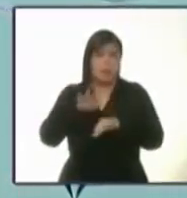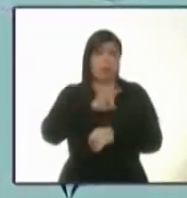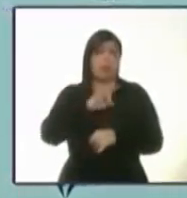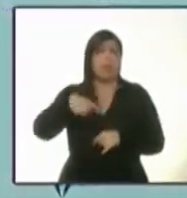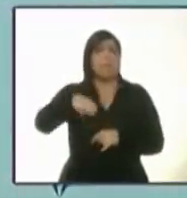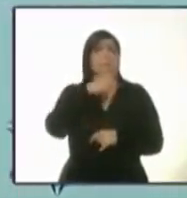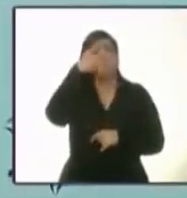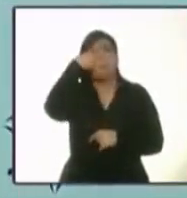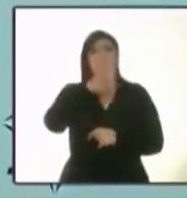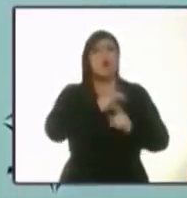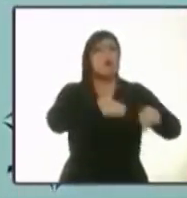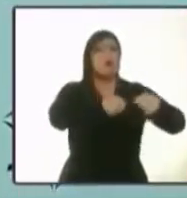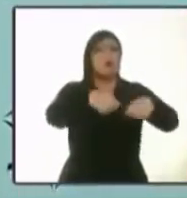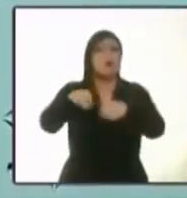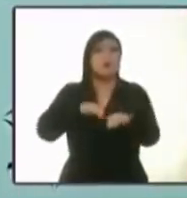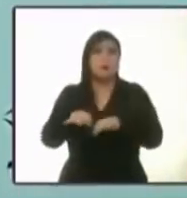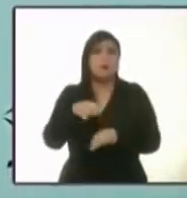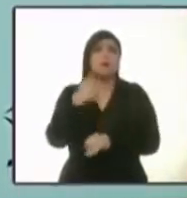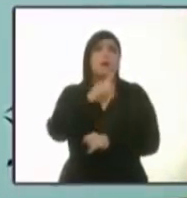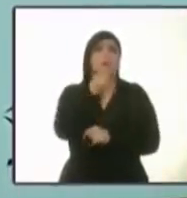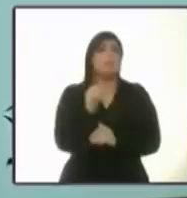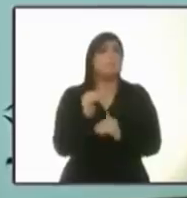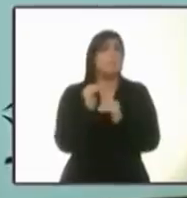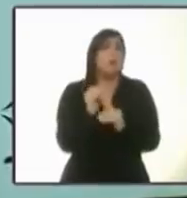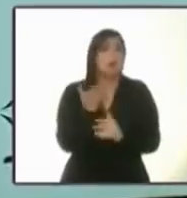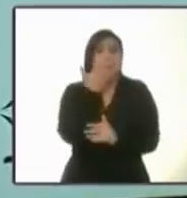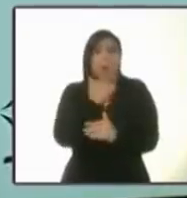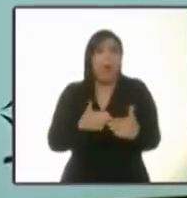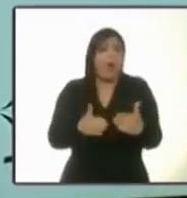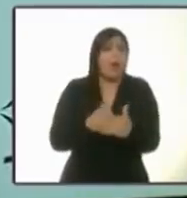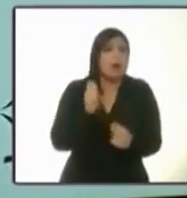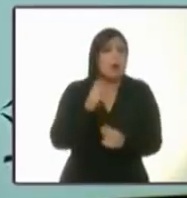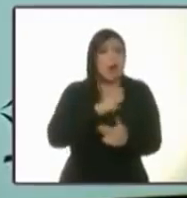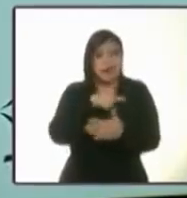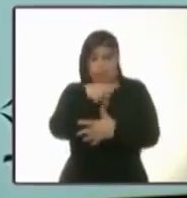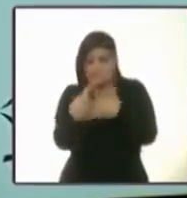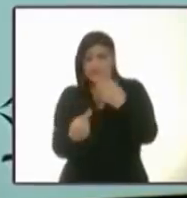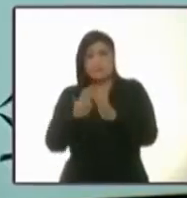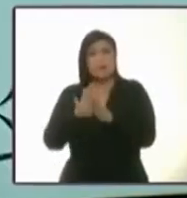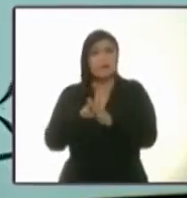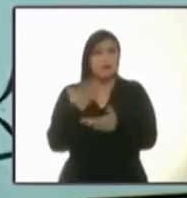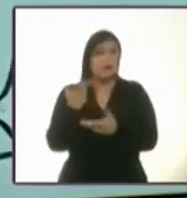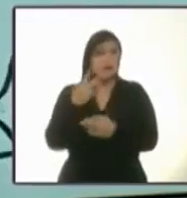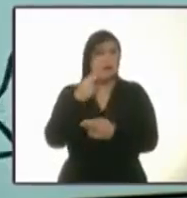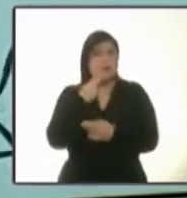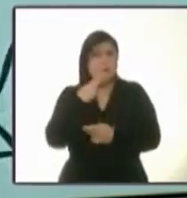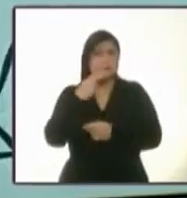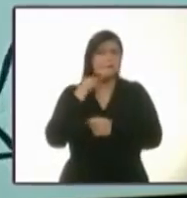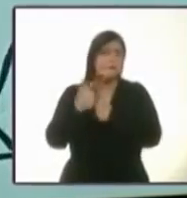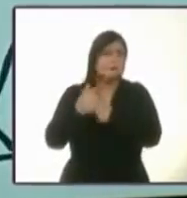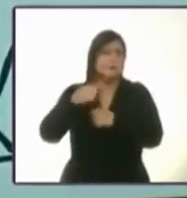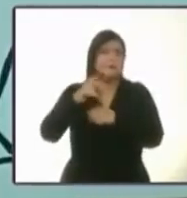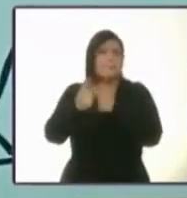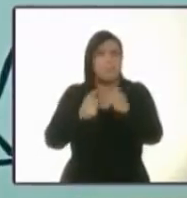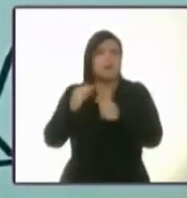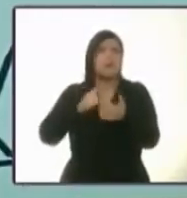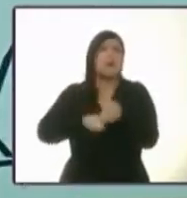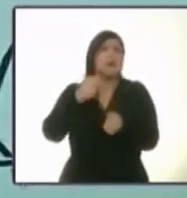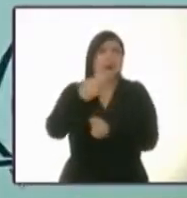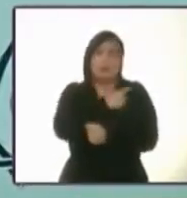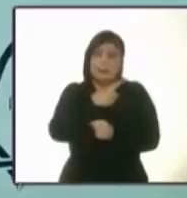para poder dar empleo y con eso limitan al trabajador. Es necesario que hagamos reformas a este artículo, a la ley federal